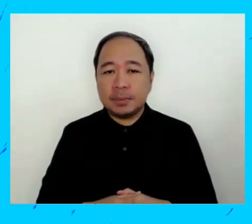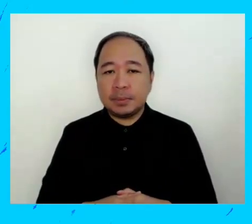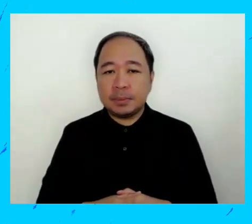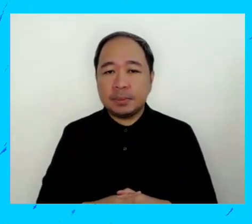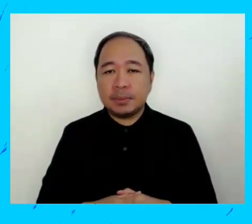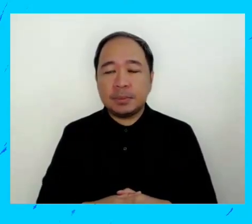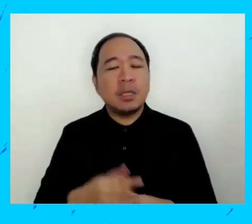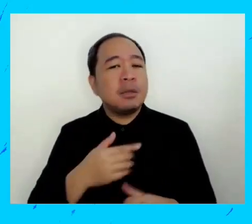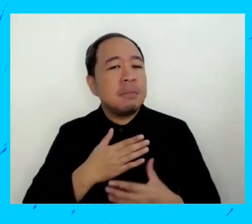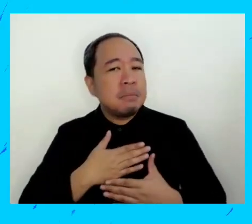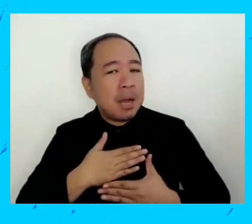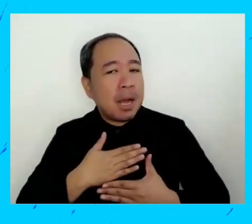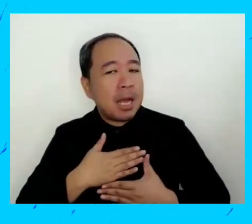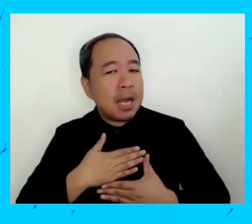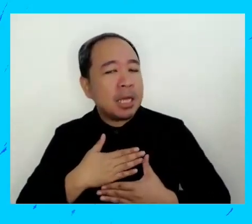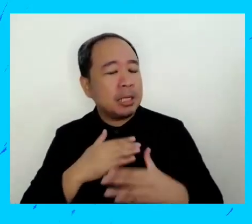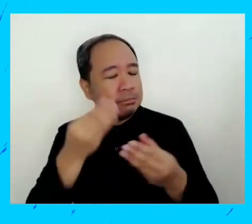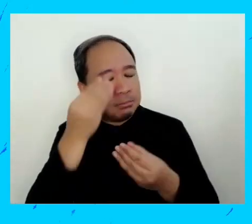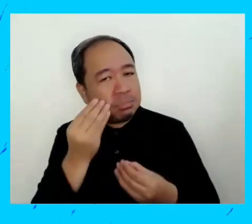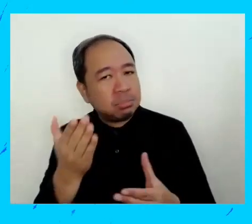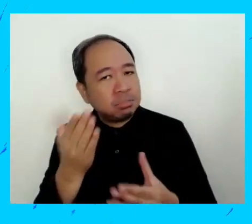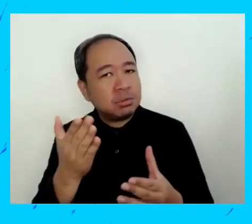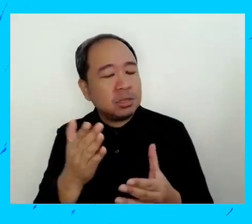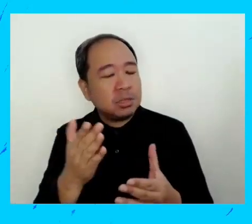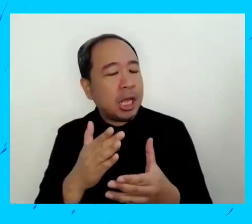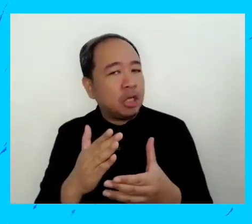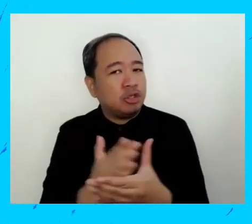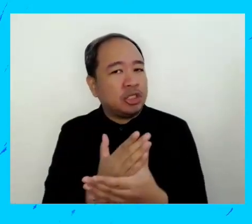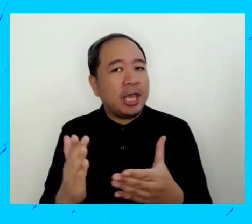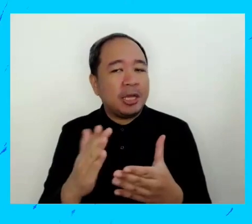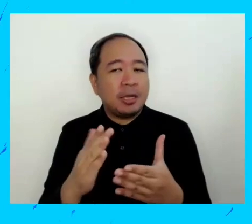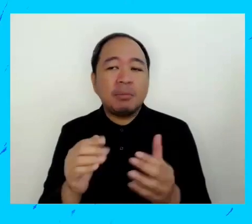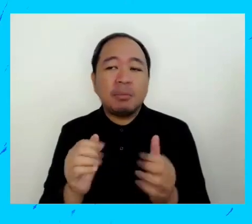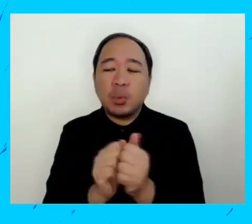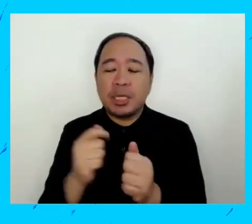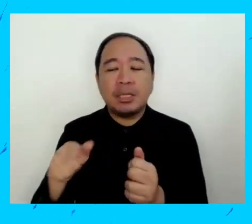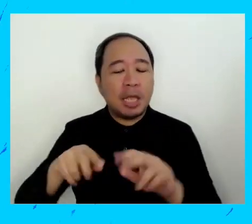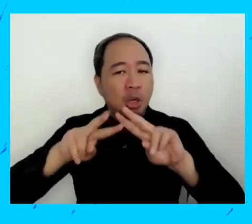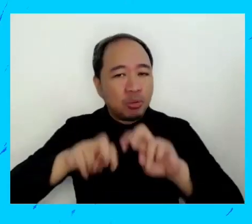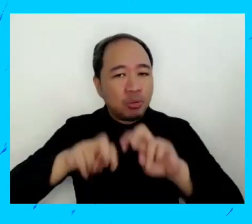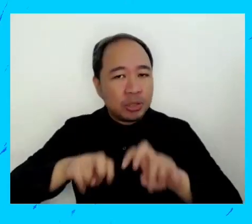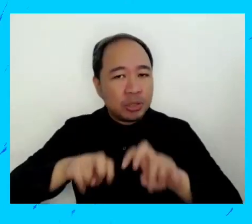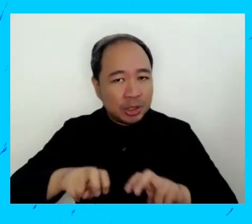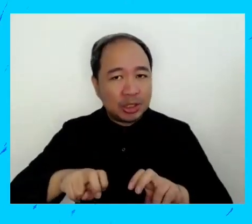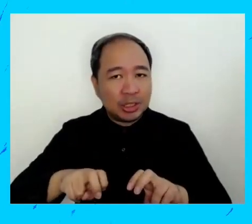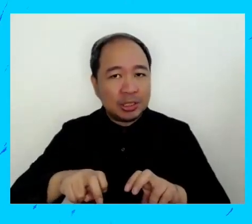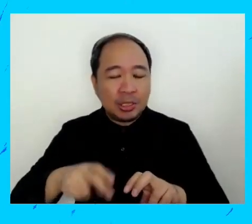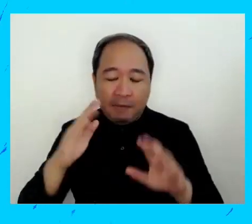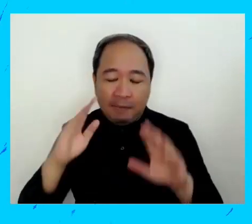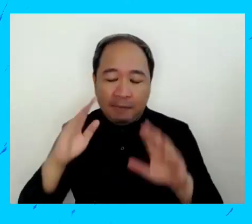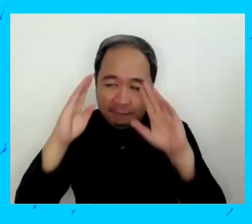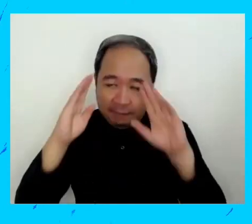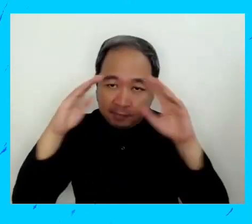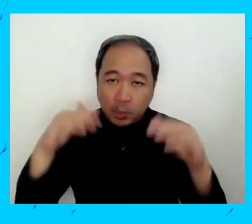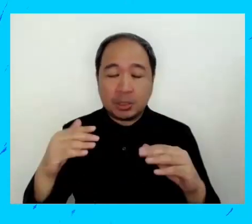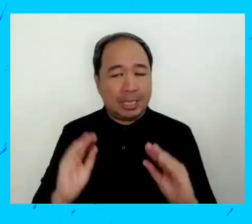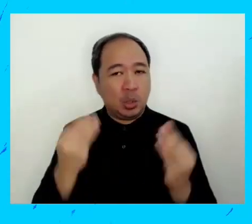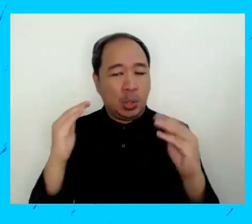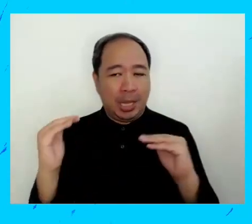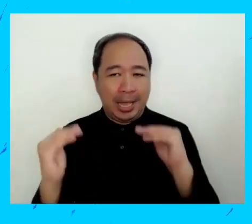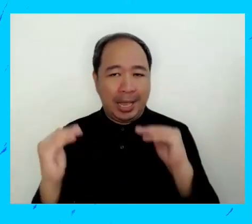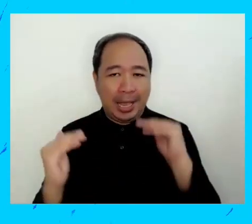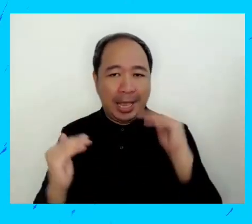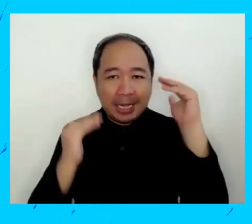con las gracias estos minutos voy a compartir hallazgos con